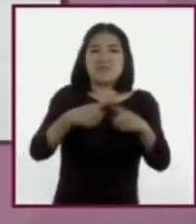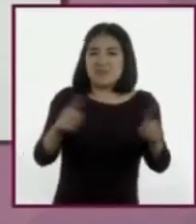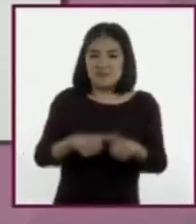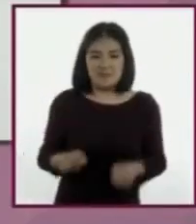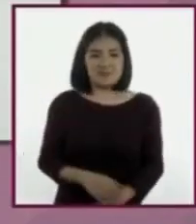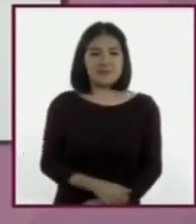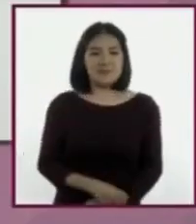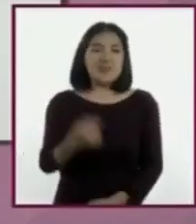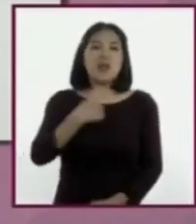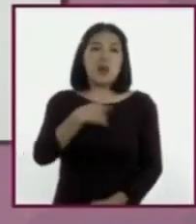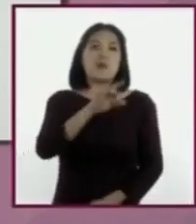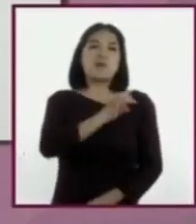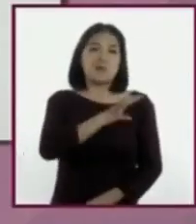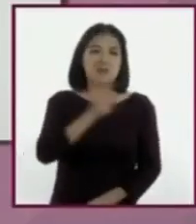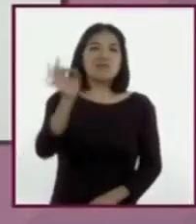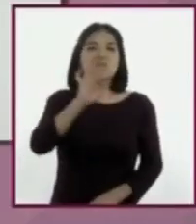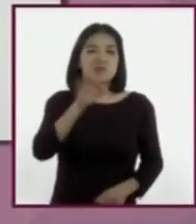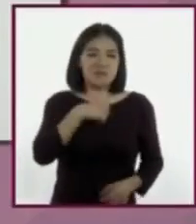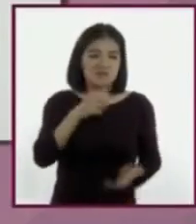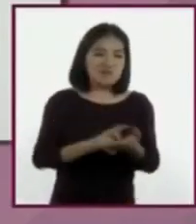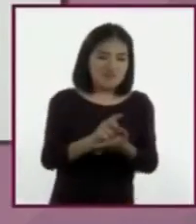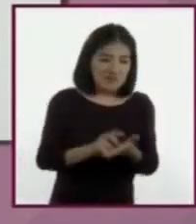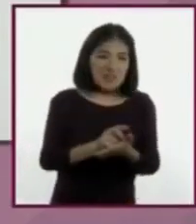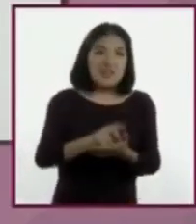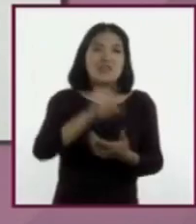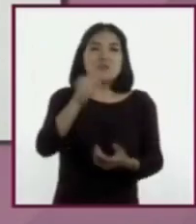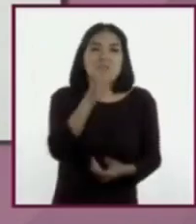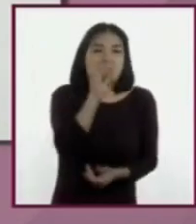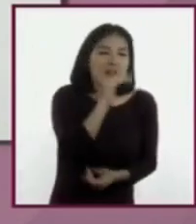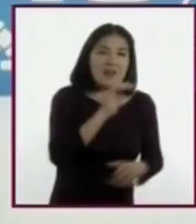Tengo miedo de caer en las drogas y no poder salir de ahí.